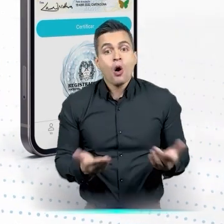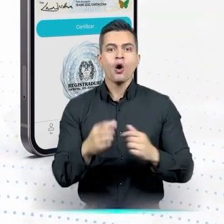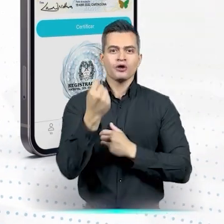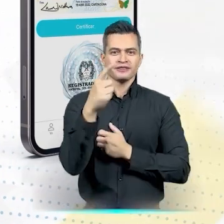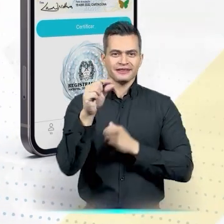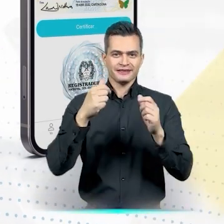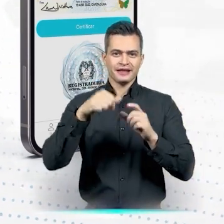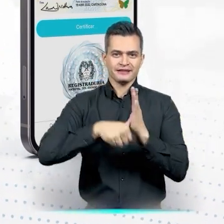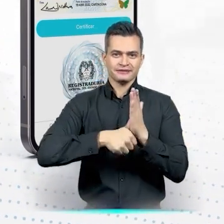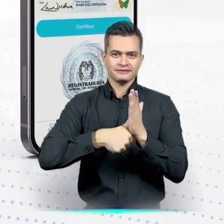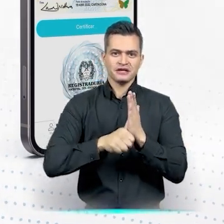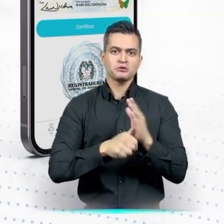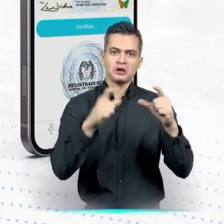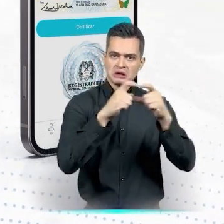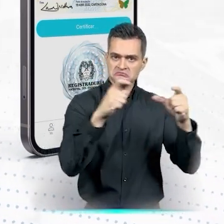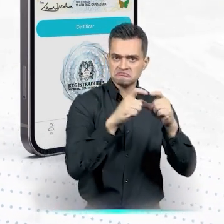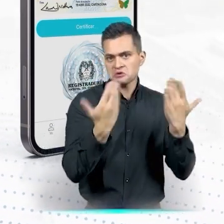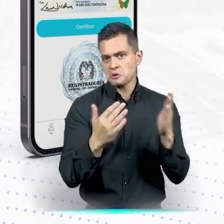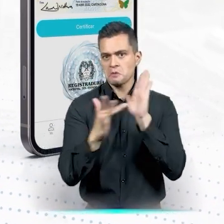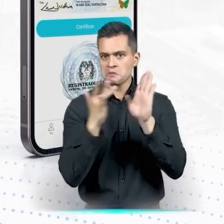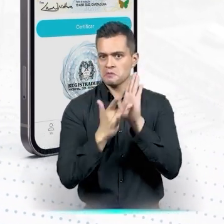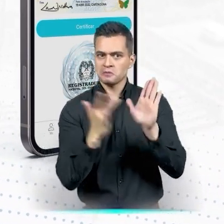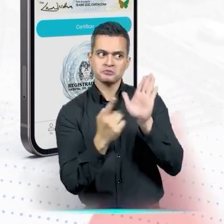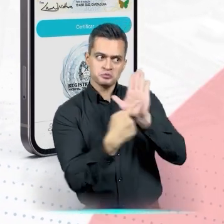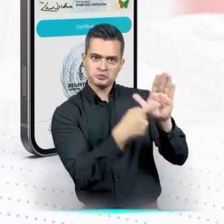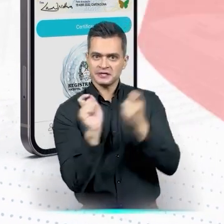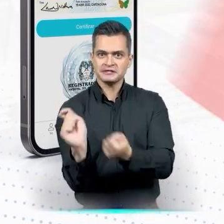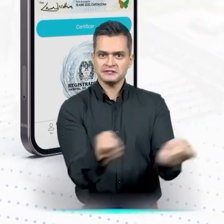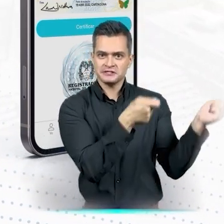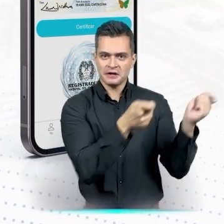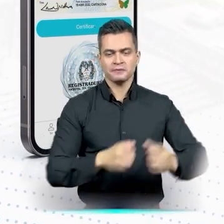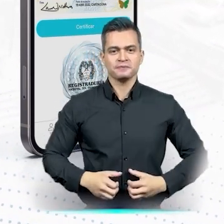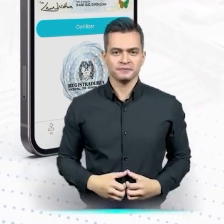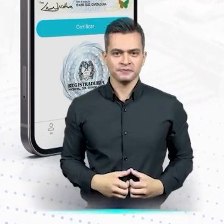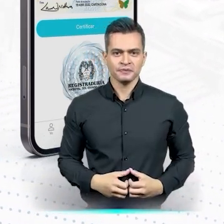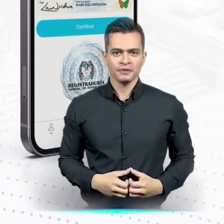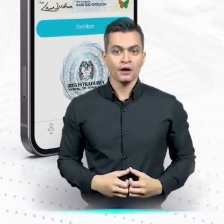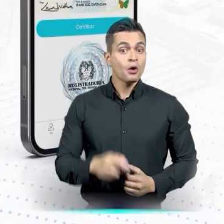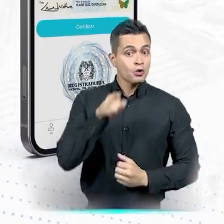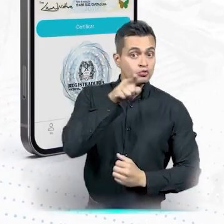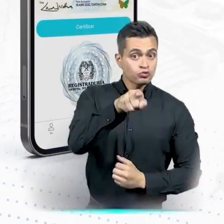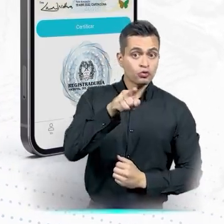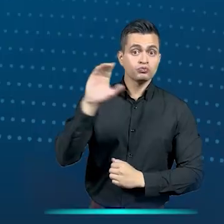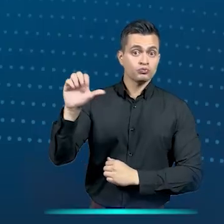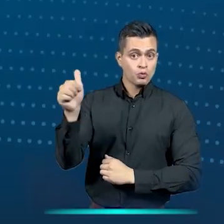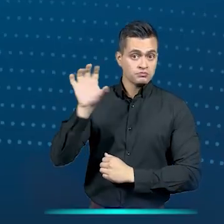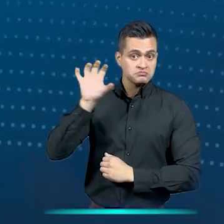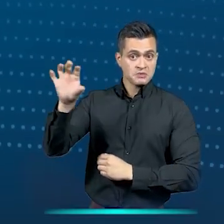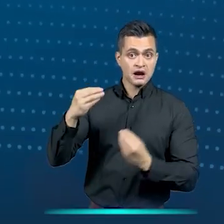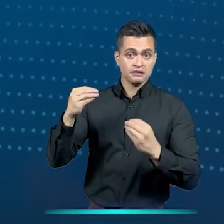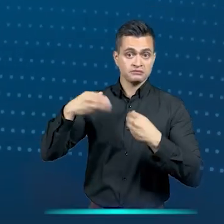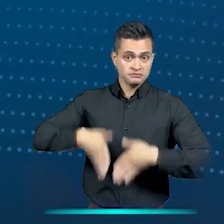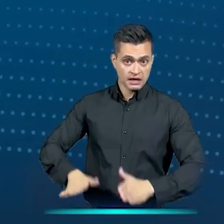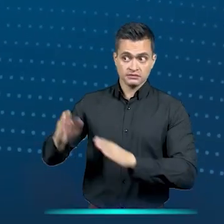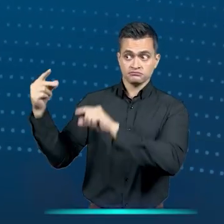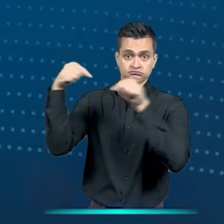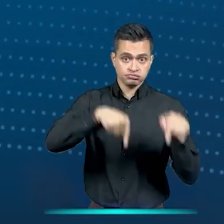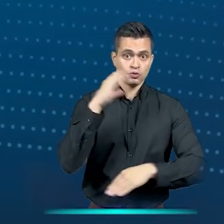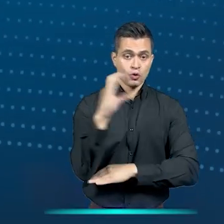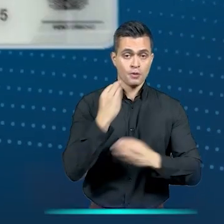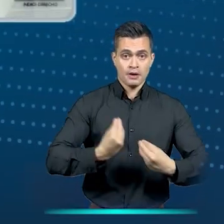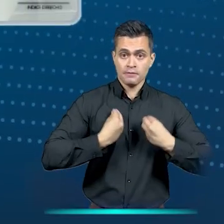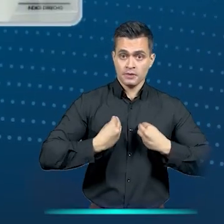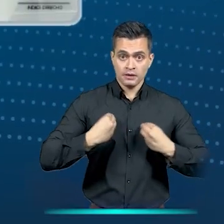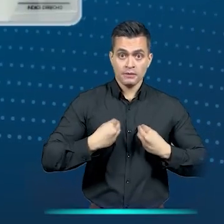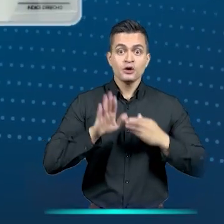o la cédula digital en cualquiera de sus dos versiones, física o en tu dispositivo móvil. Si eres extranjero o residente en